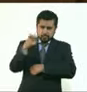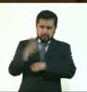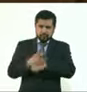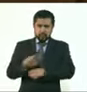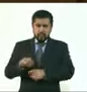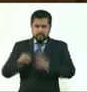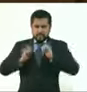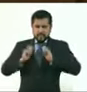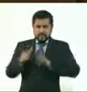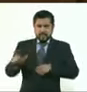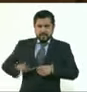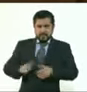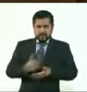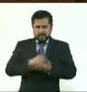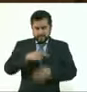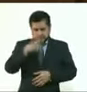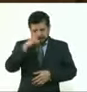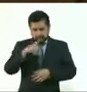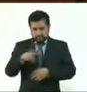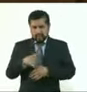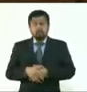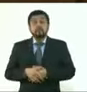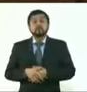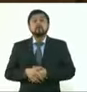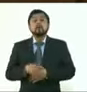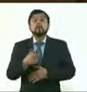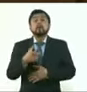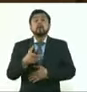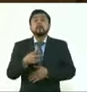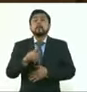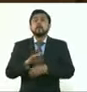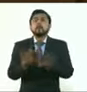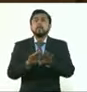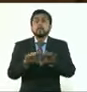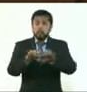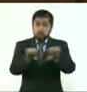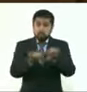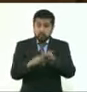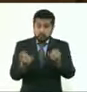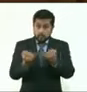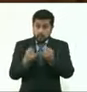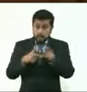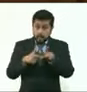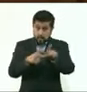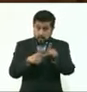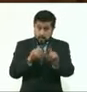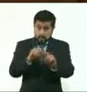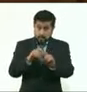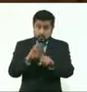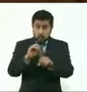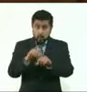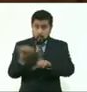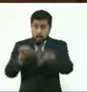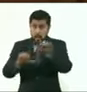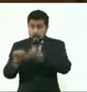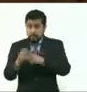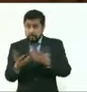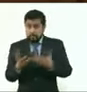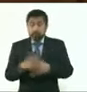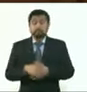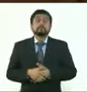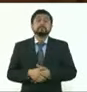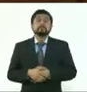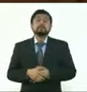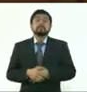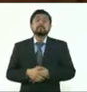¿usted ya tiene pensado realizar algunos cambios precisamente para reforzar su equipo de trabajo? Y bueno, ya aprovechando, ¿ya